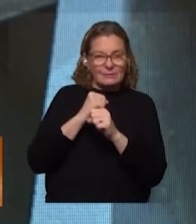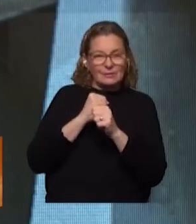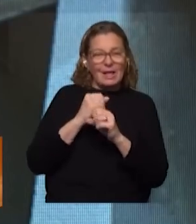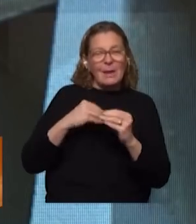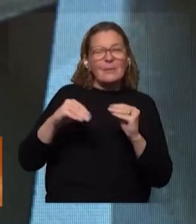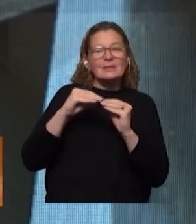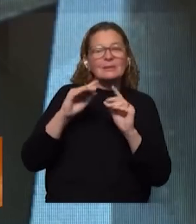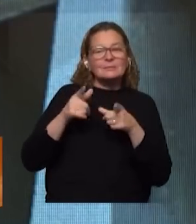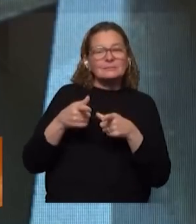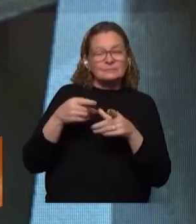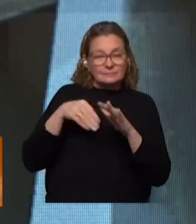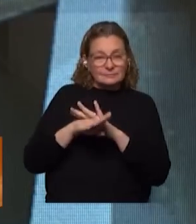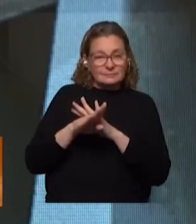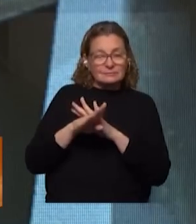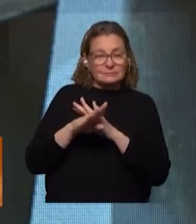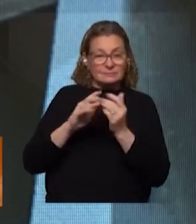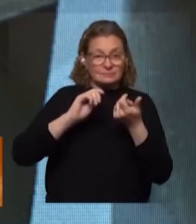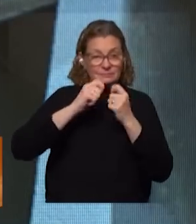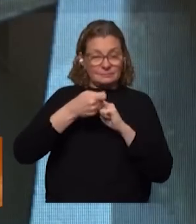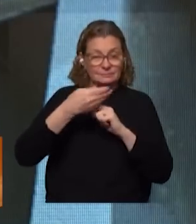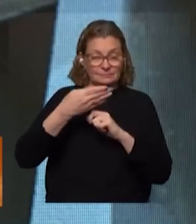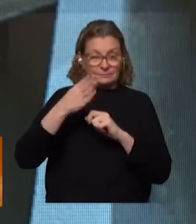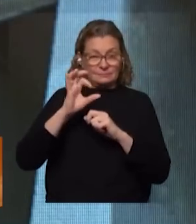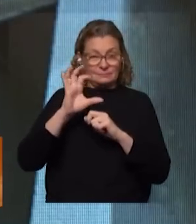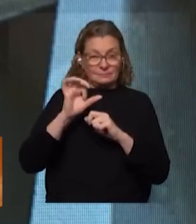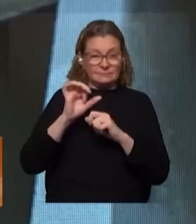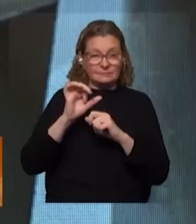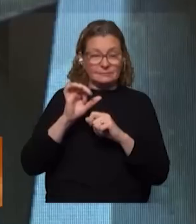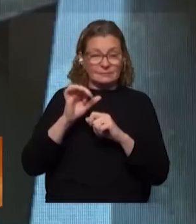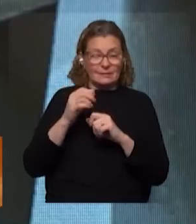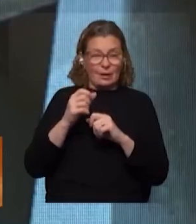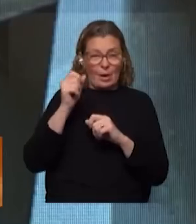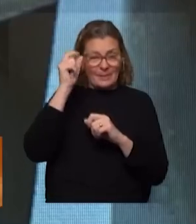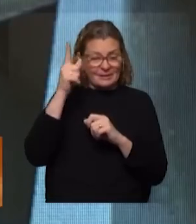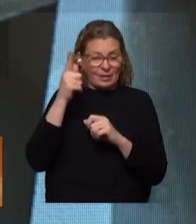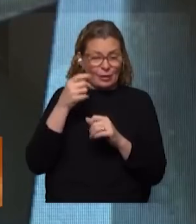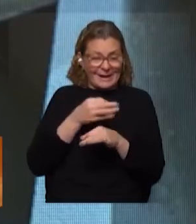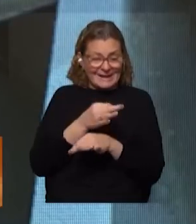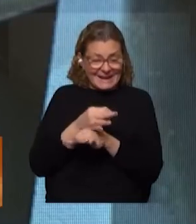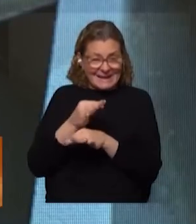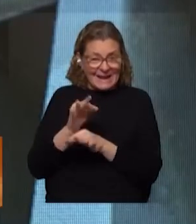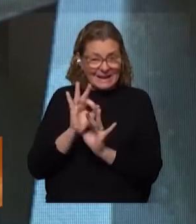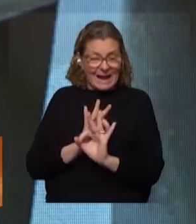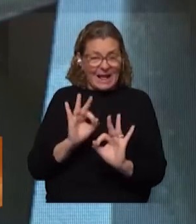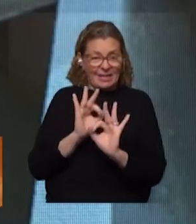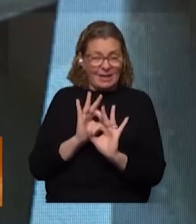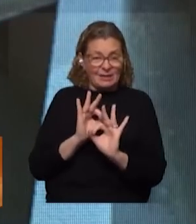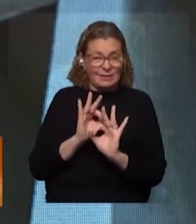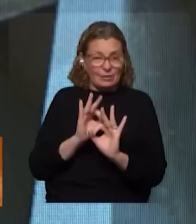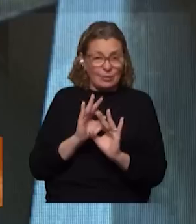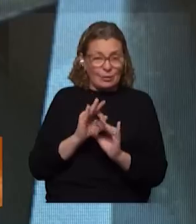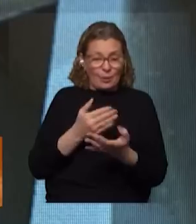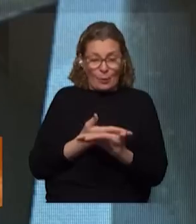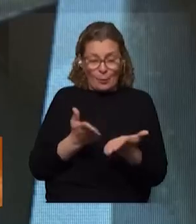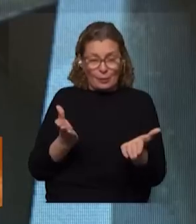se introdujo esta reforma de seguridad social sin la debida capacitación ni tampoco la puesta